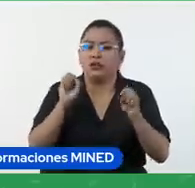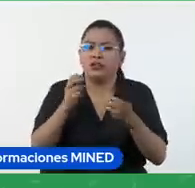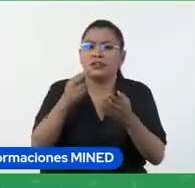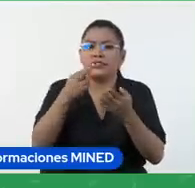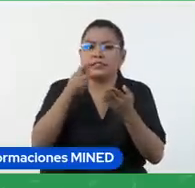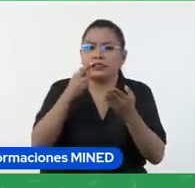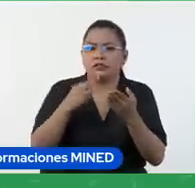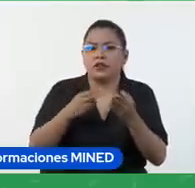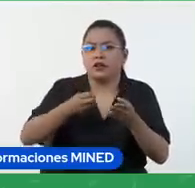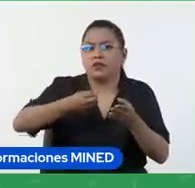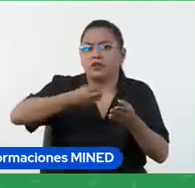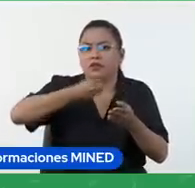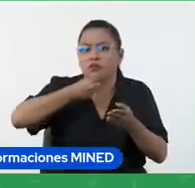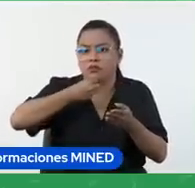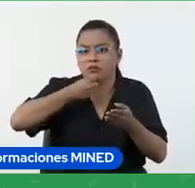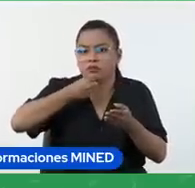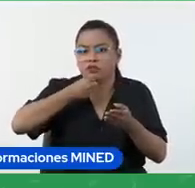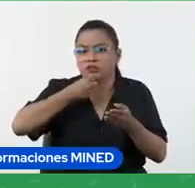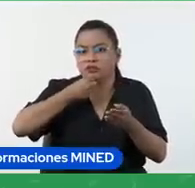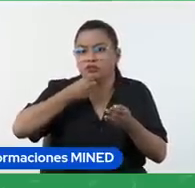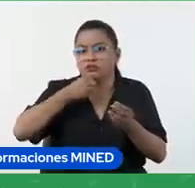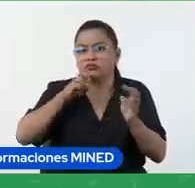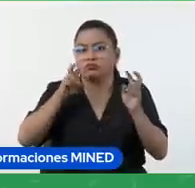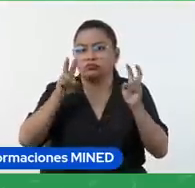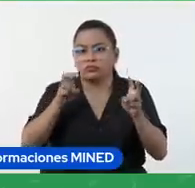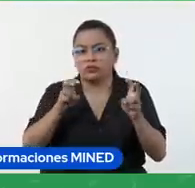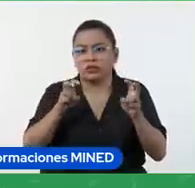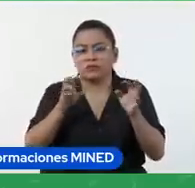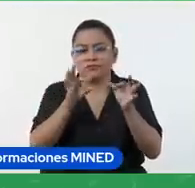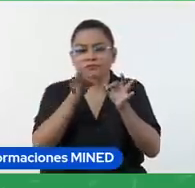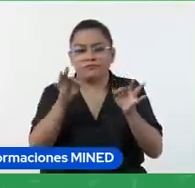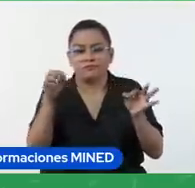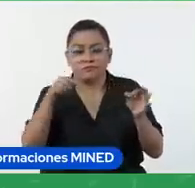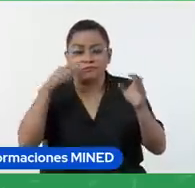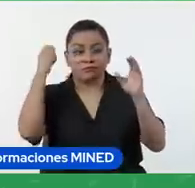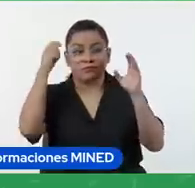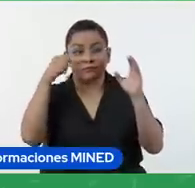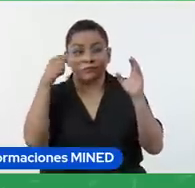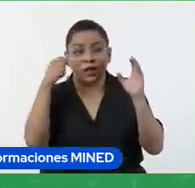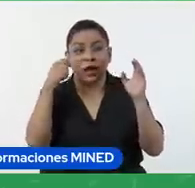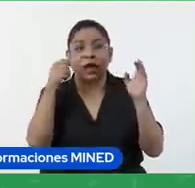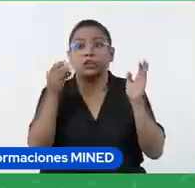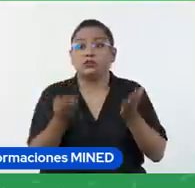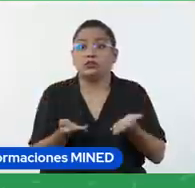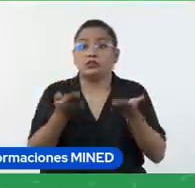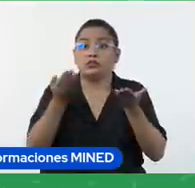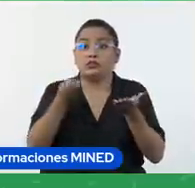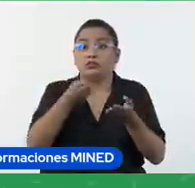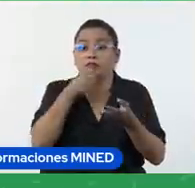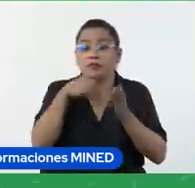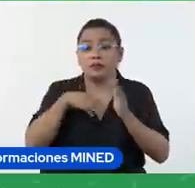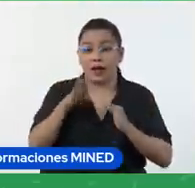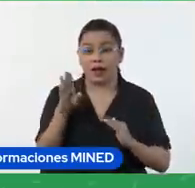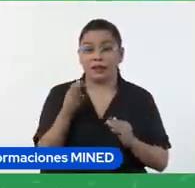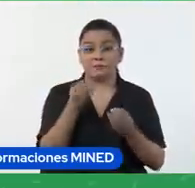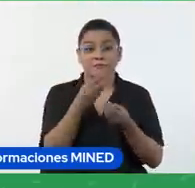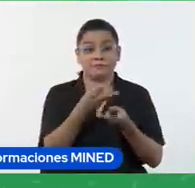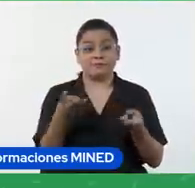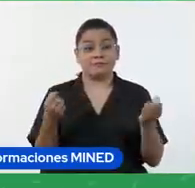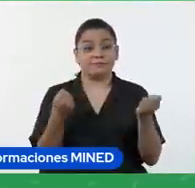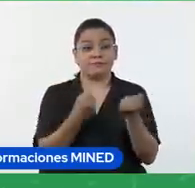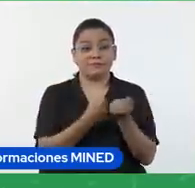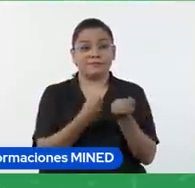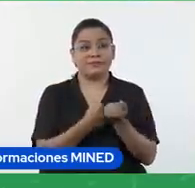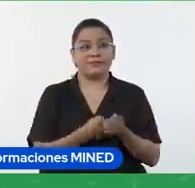obra en el siguiente video les doy información adicional les doy un material de apoyo